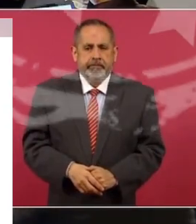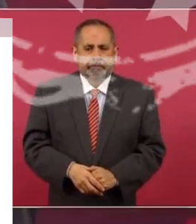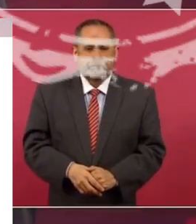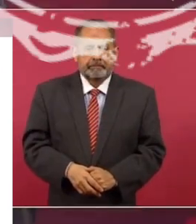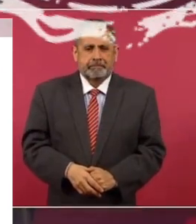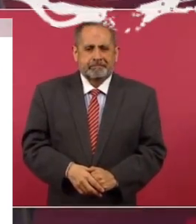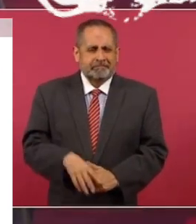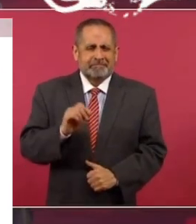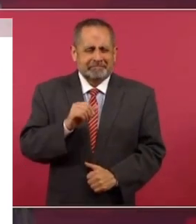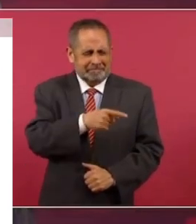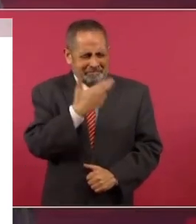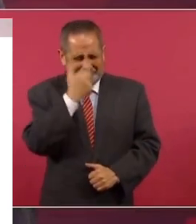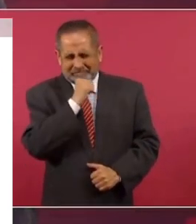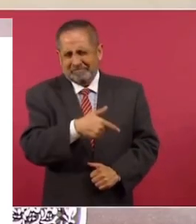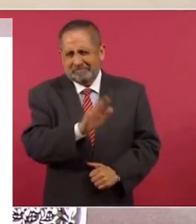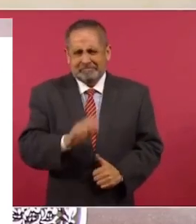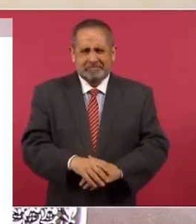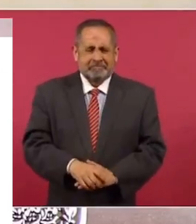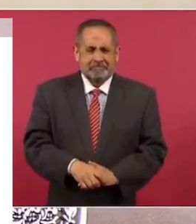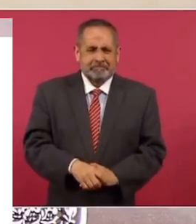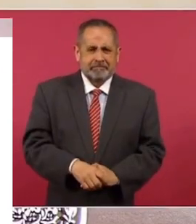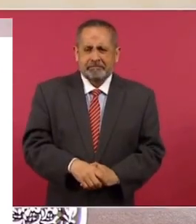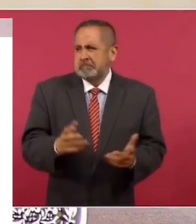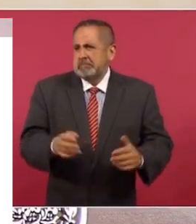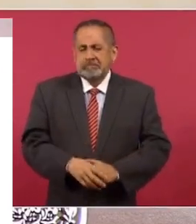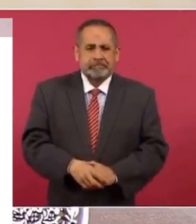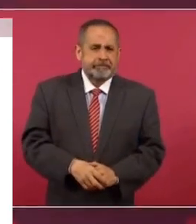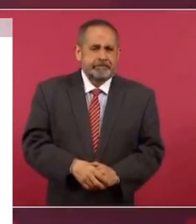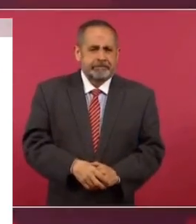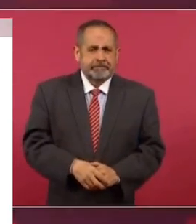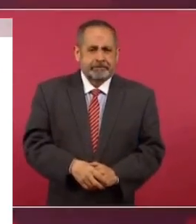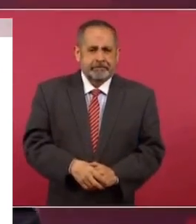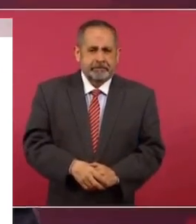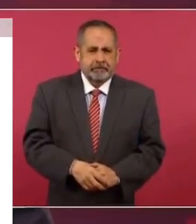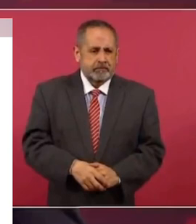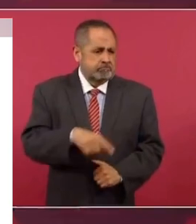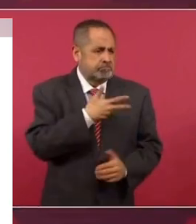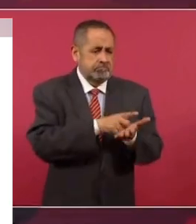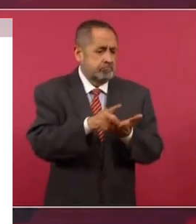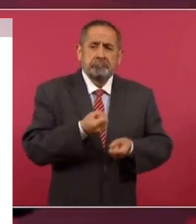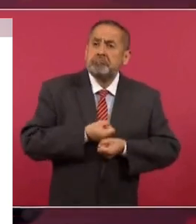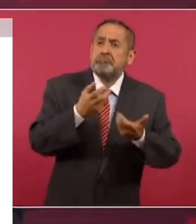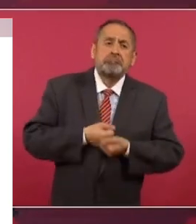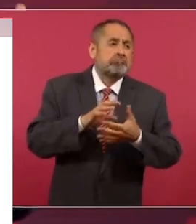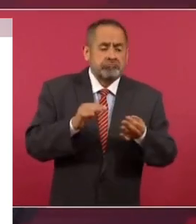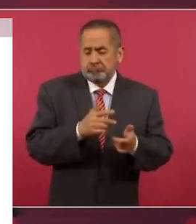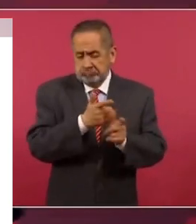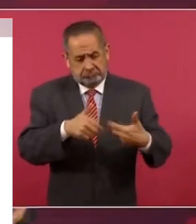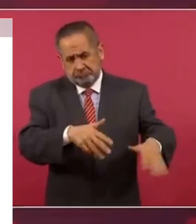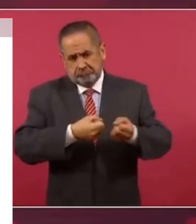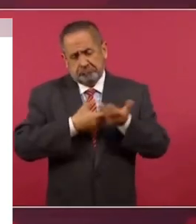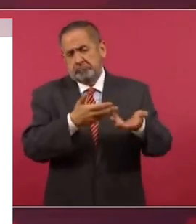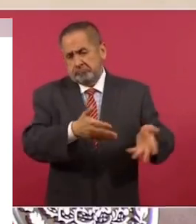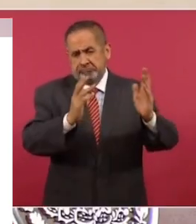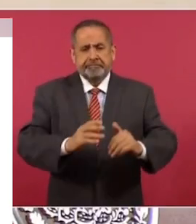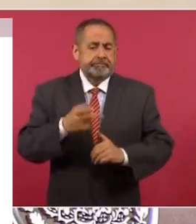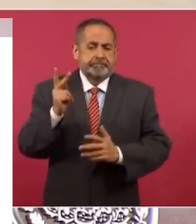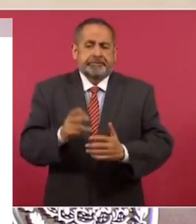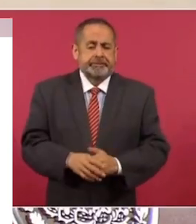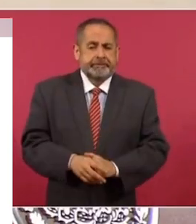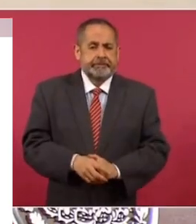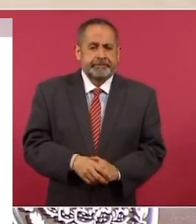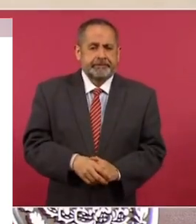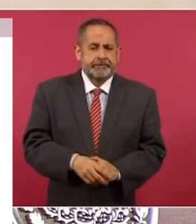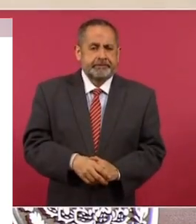No tiene ningún fundamento, es el derecho de manifestarse, la libertad de expresarse, pero